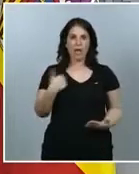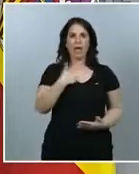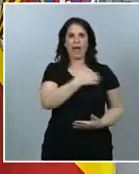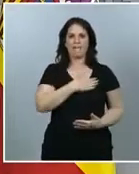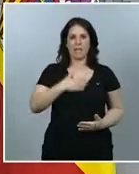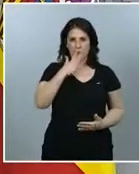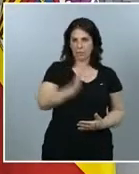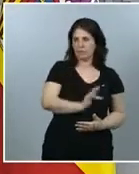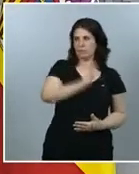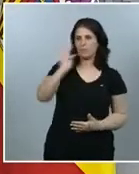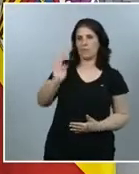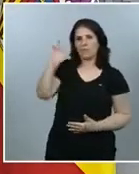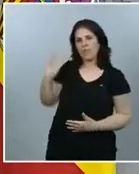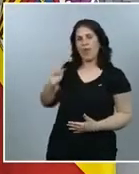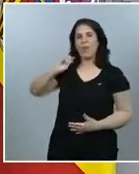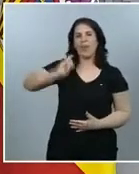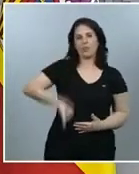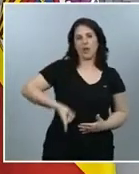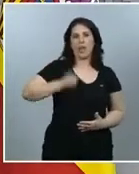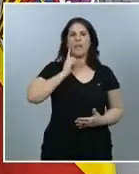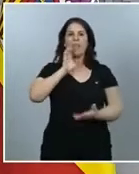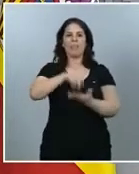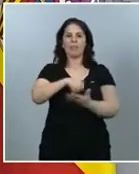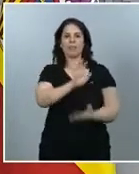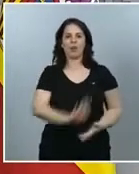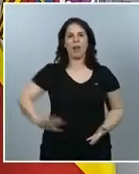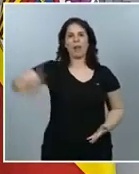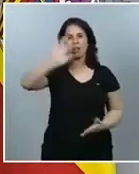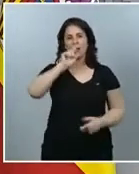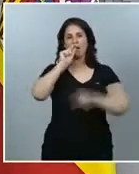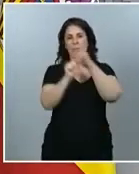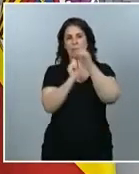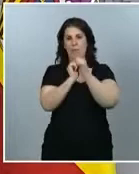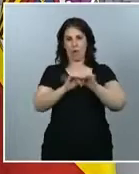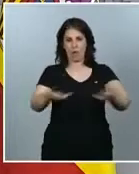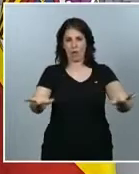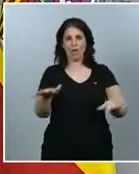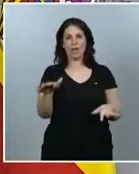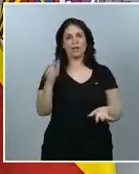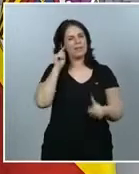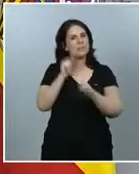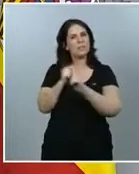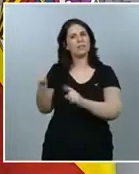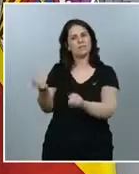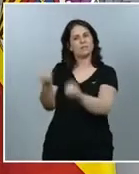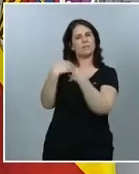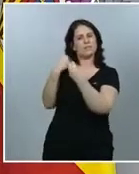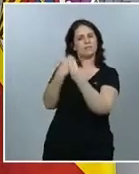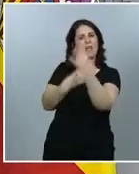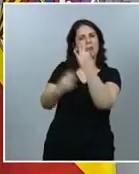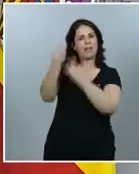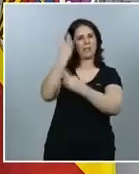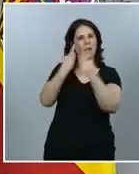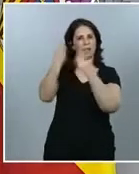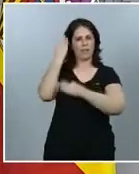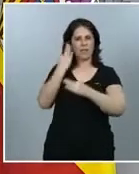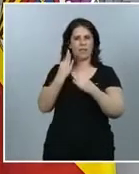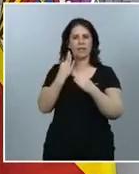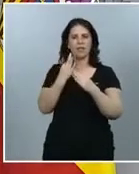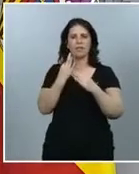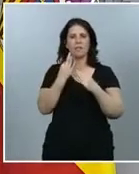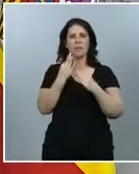directora del Centro Nacional de Epidemiología para que nos detalle de forma pormenorizada la distribución